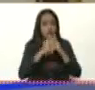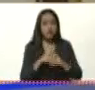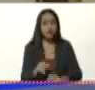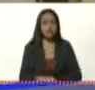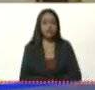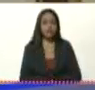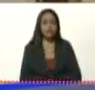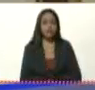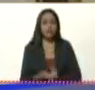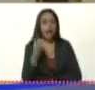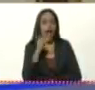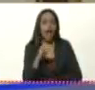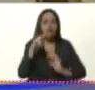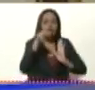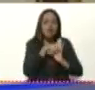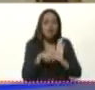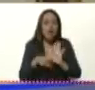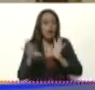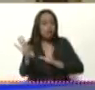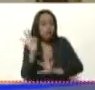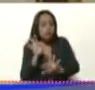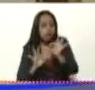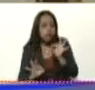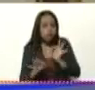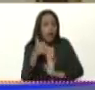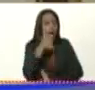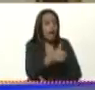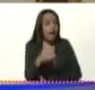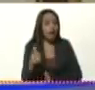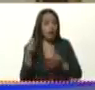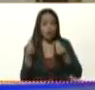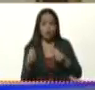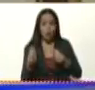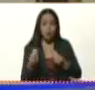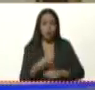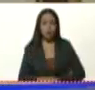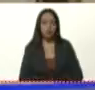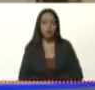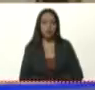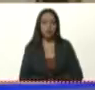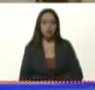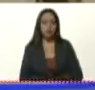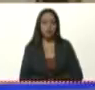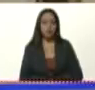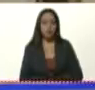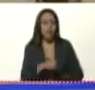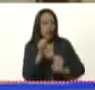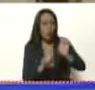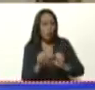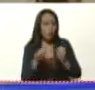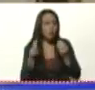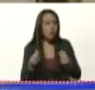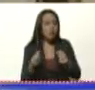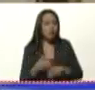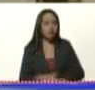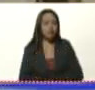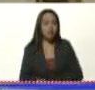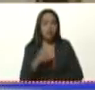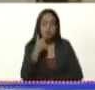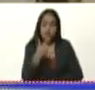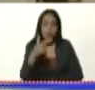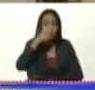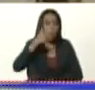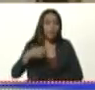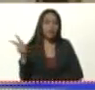Se están tomando buenas medidas, cada quien, cada quien preparándose. Yo le digo al pueblo de